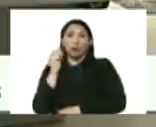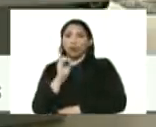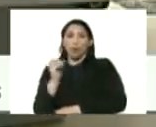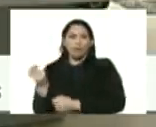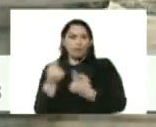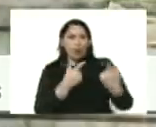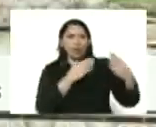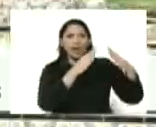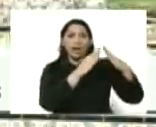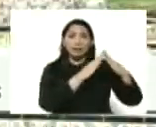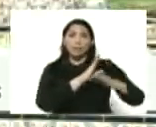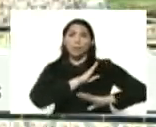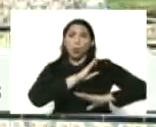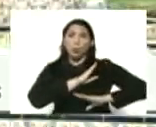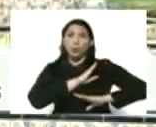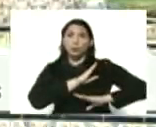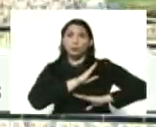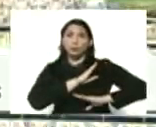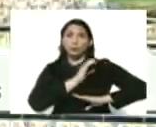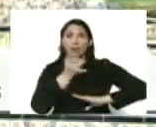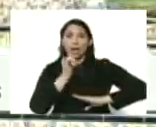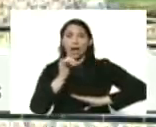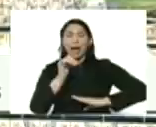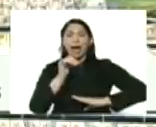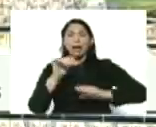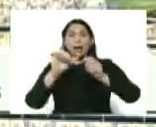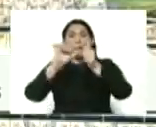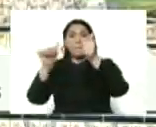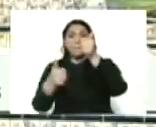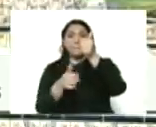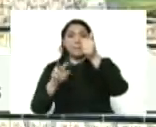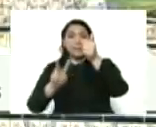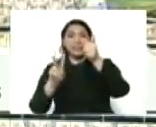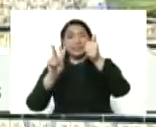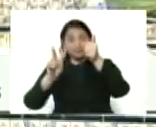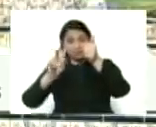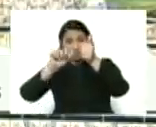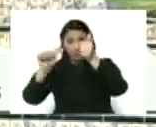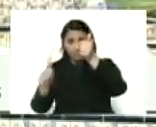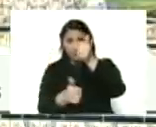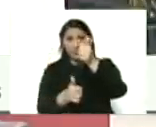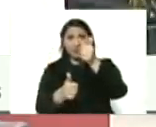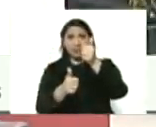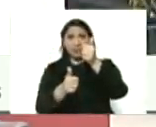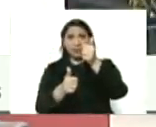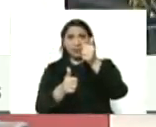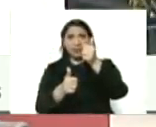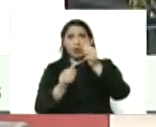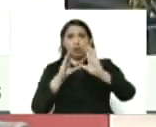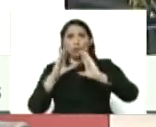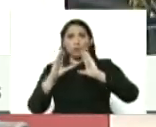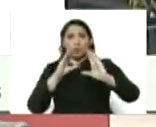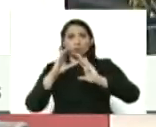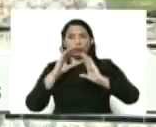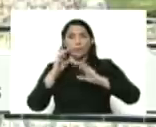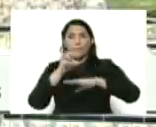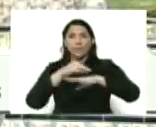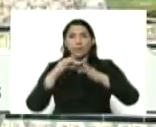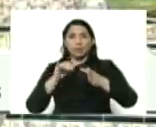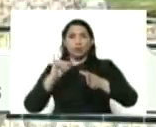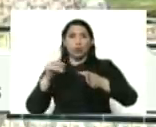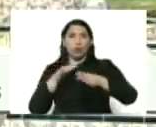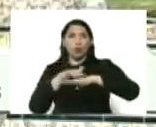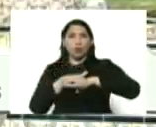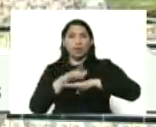techo propio. Aquí está conmigo el vicepresidente de comunicación, ministro Jorge Rodríguez, y está el compañero